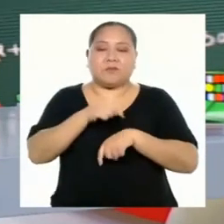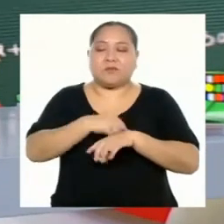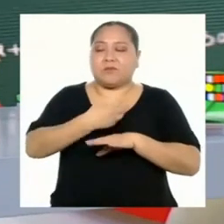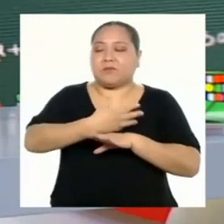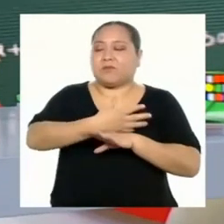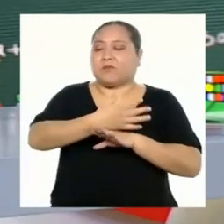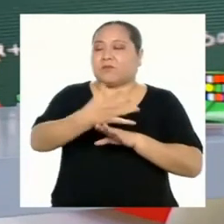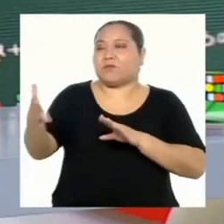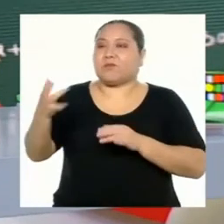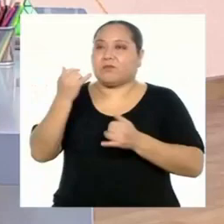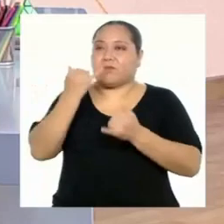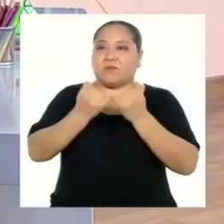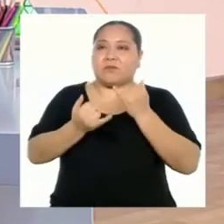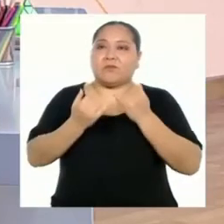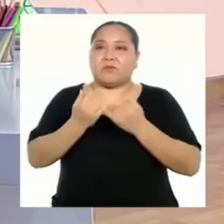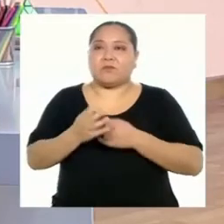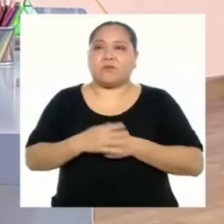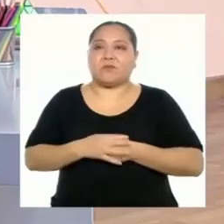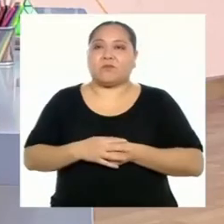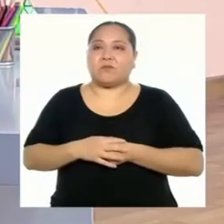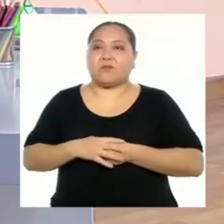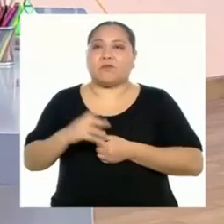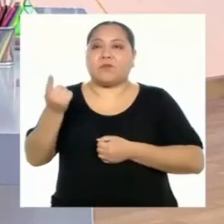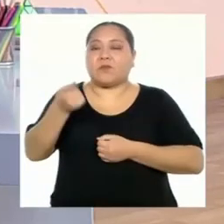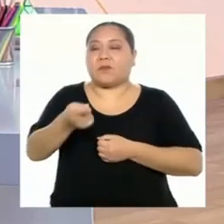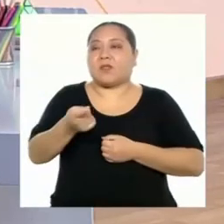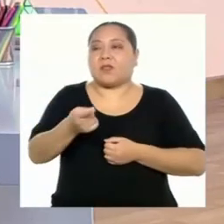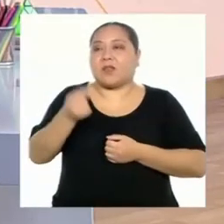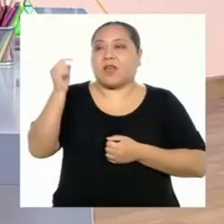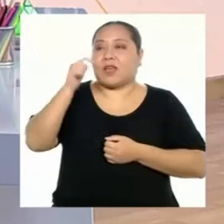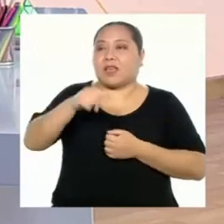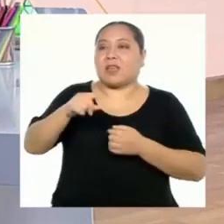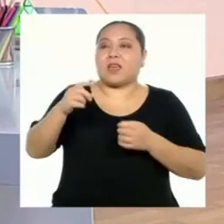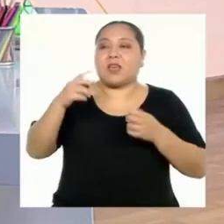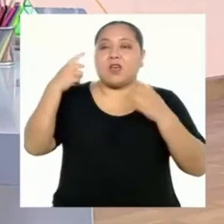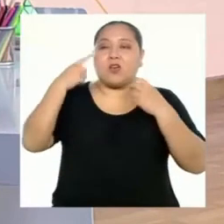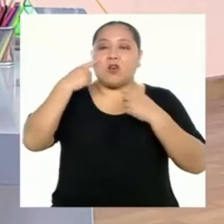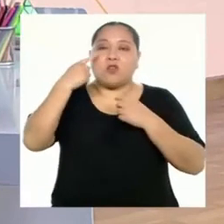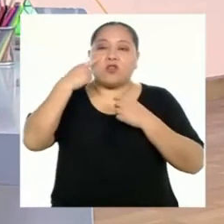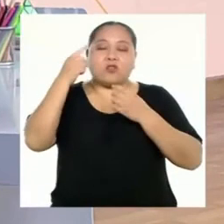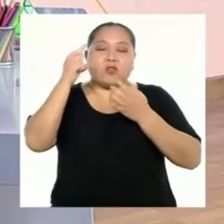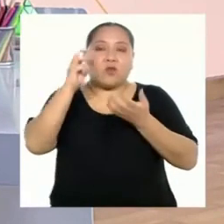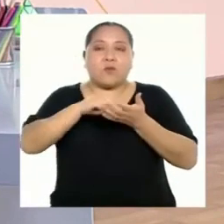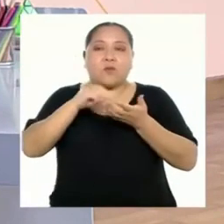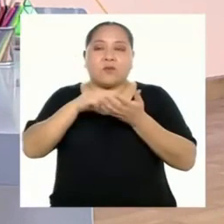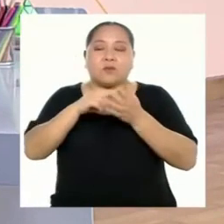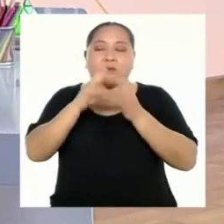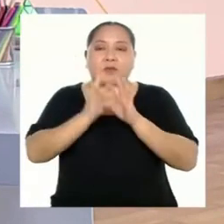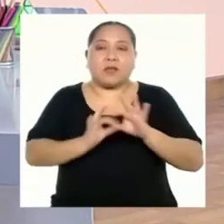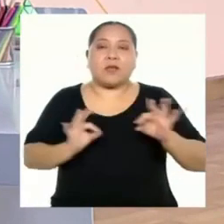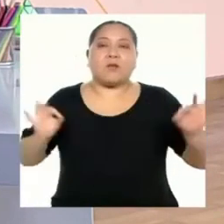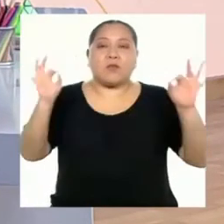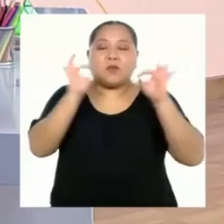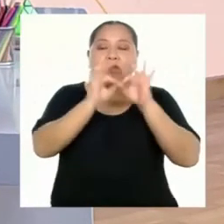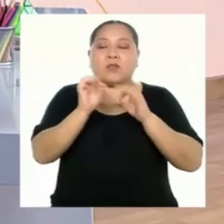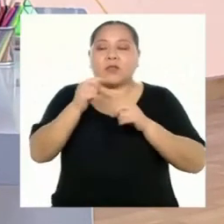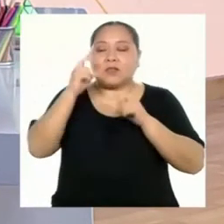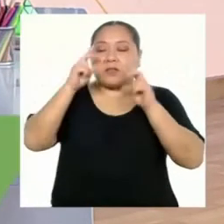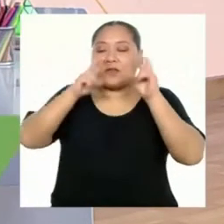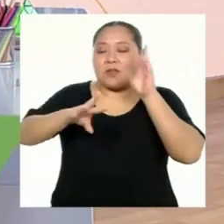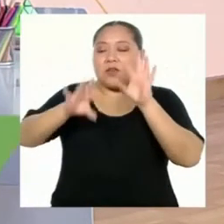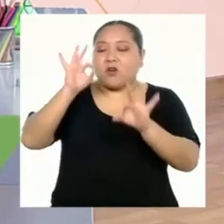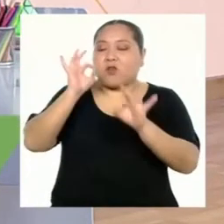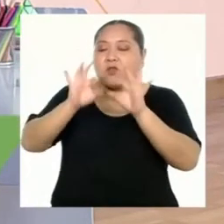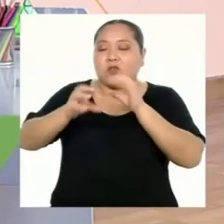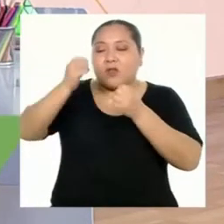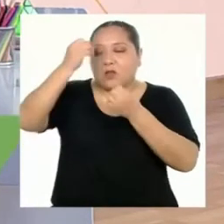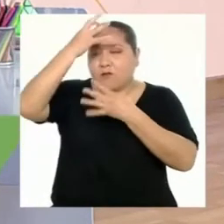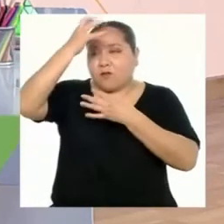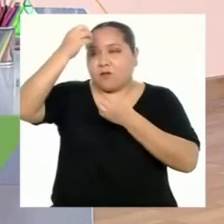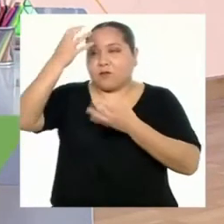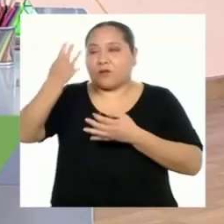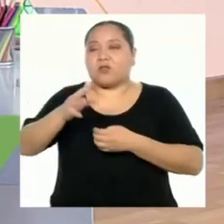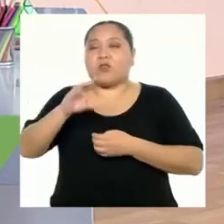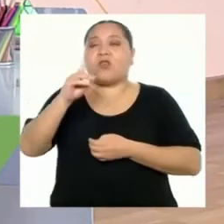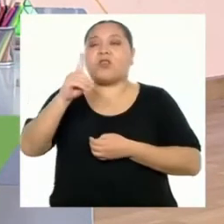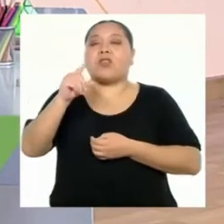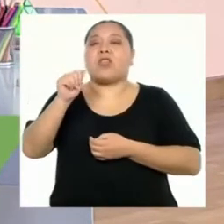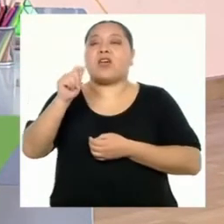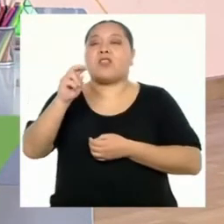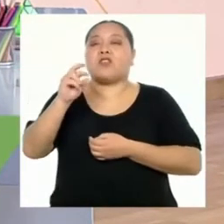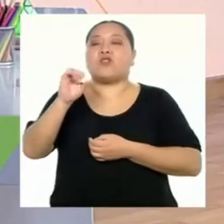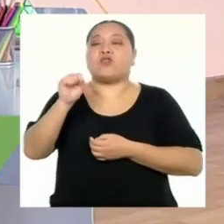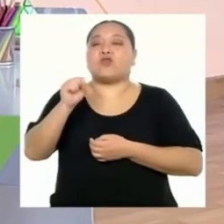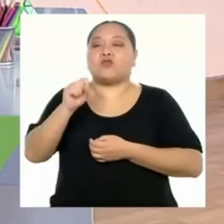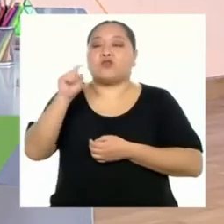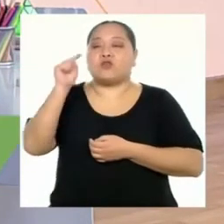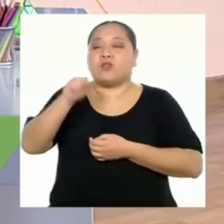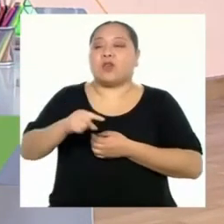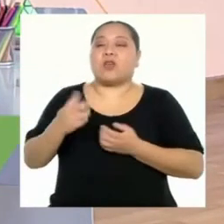de estas últimas semanas. Donde conocimos la importancia de determinar los datos. Lo que nos pide encontrar datos,